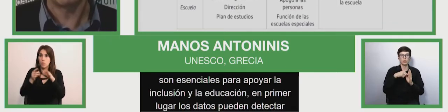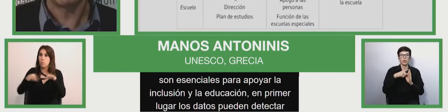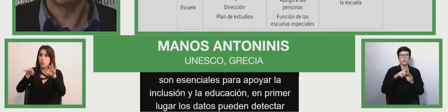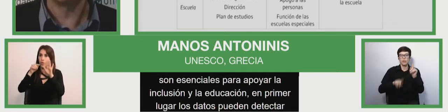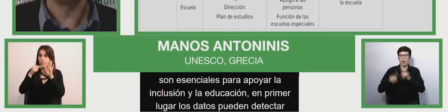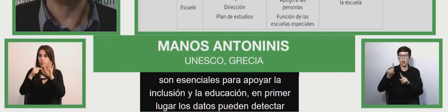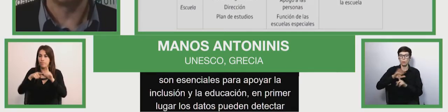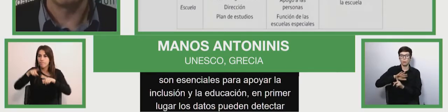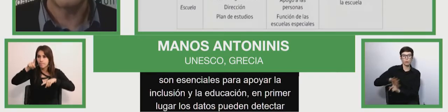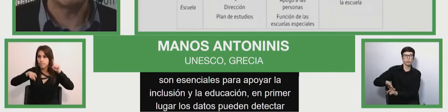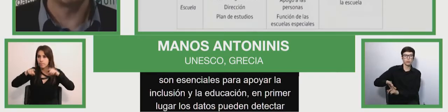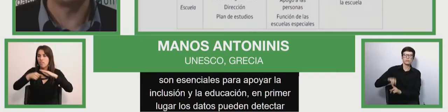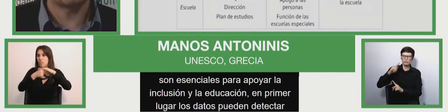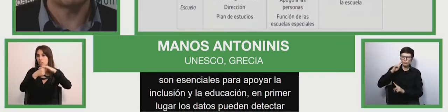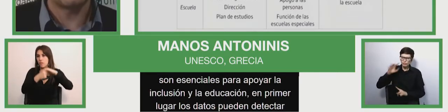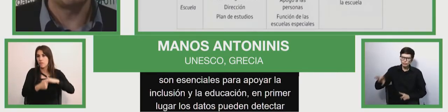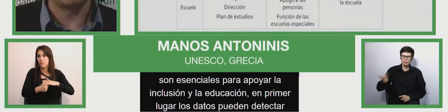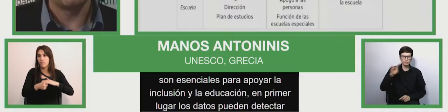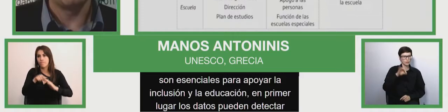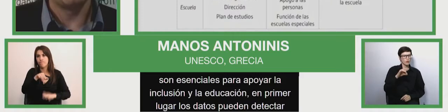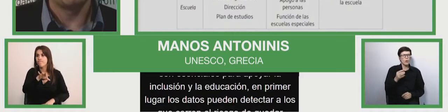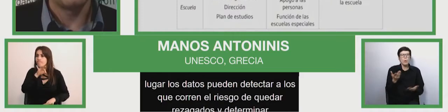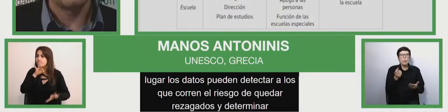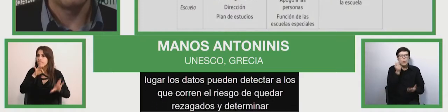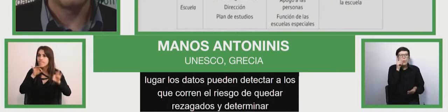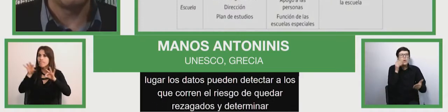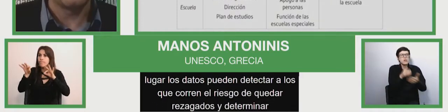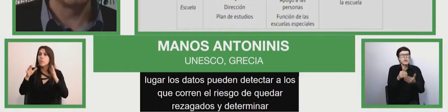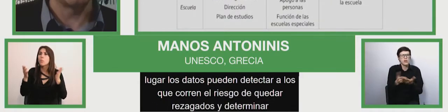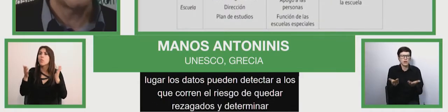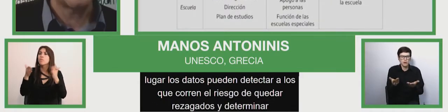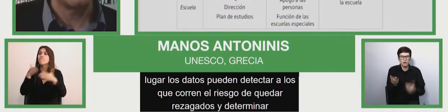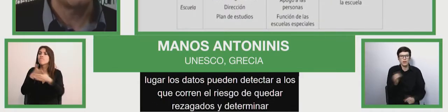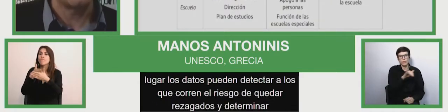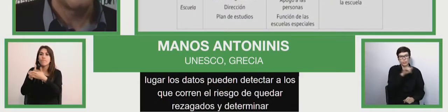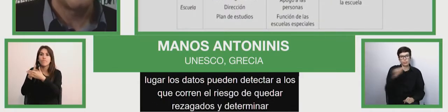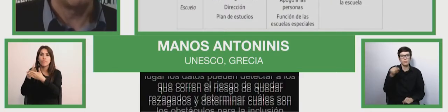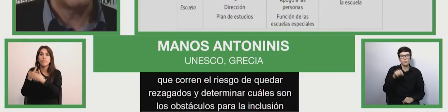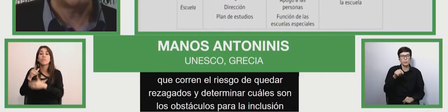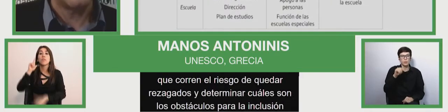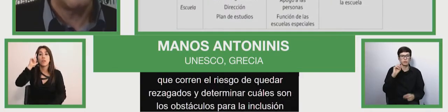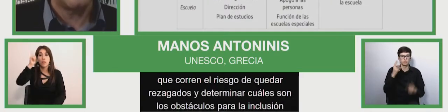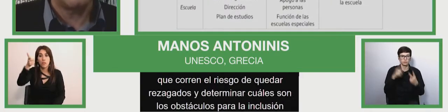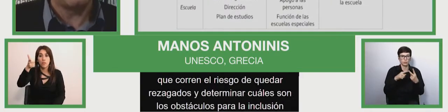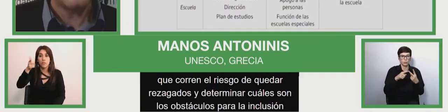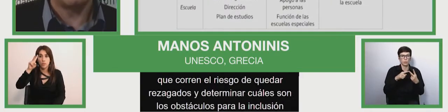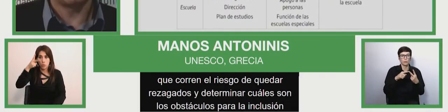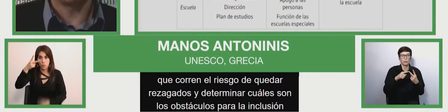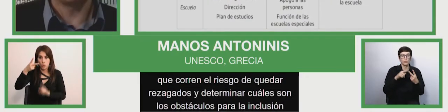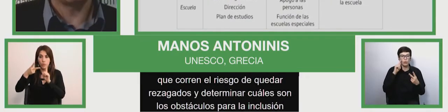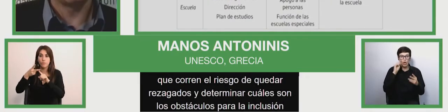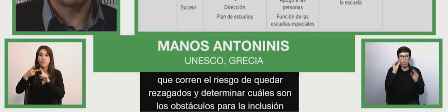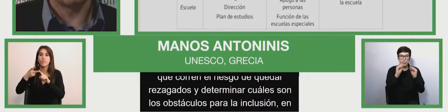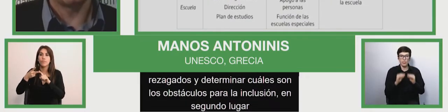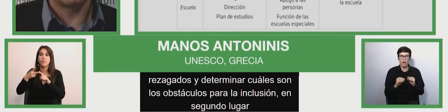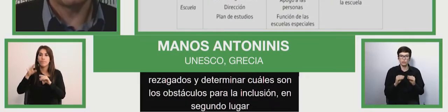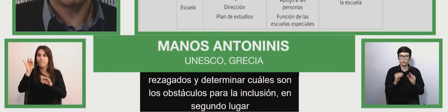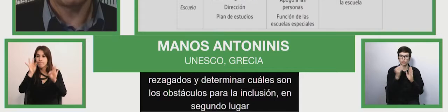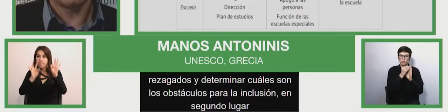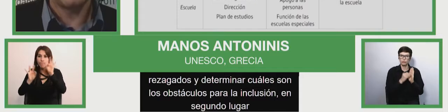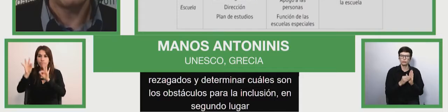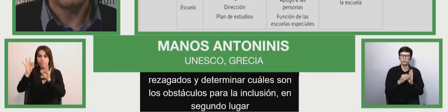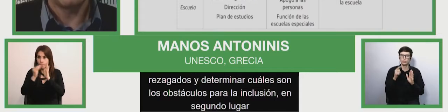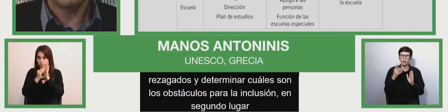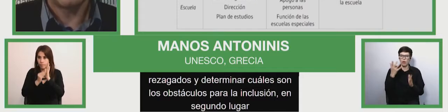cuáles son los obstáculos para la inclusión. En segundo lugar, en base a los datos sobre los que